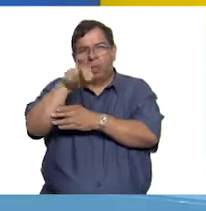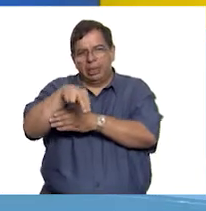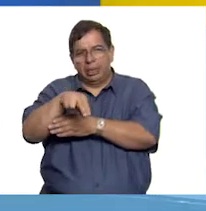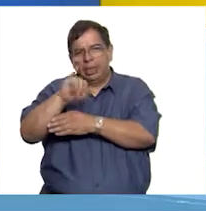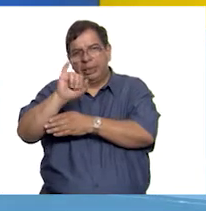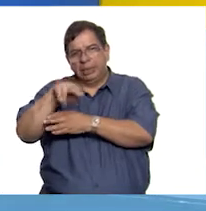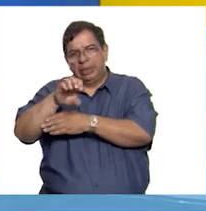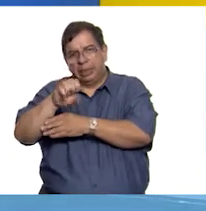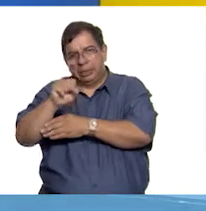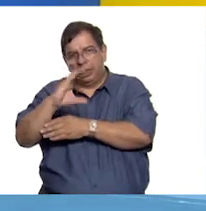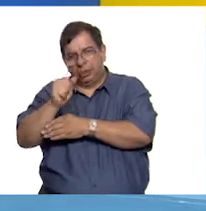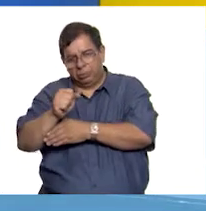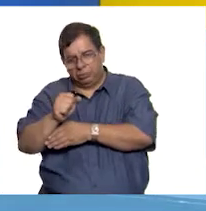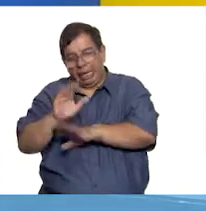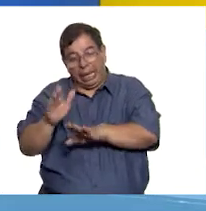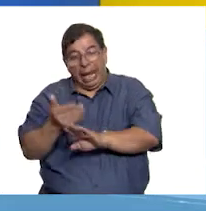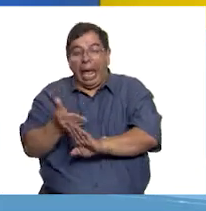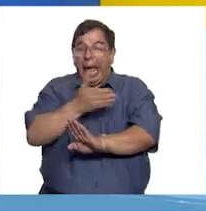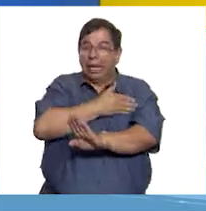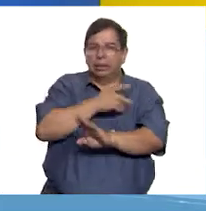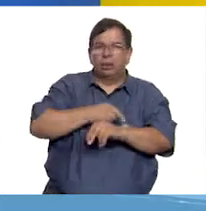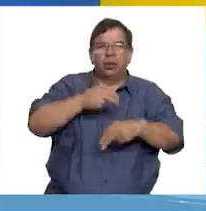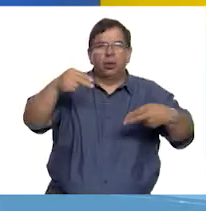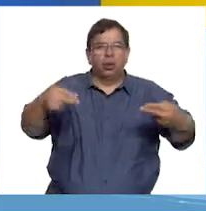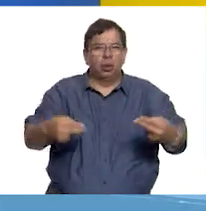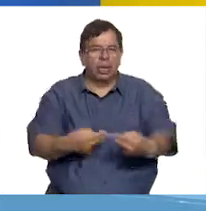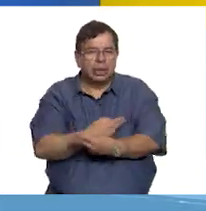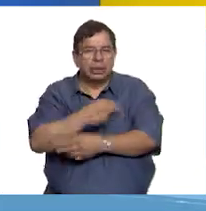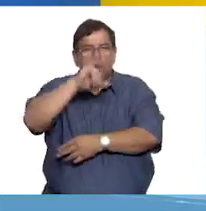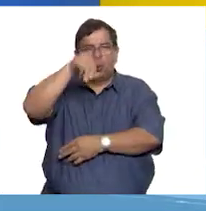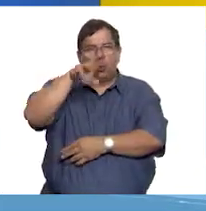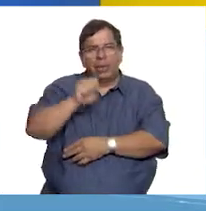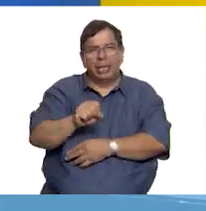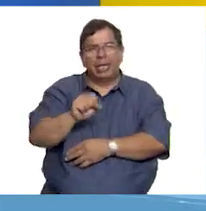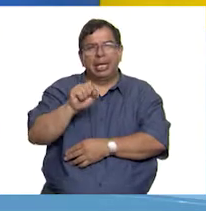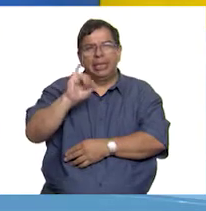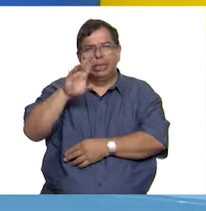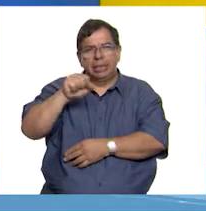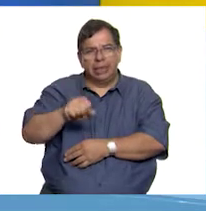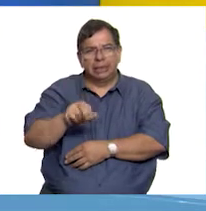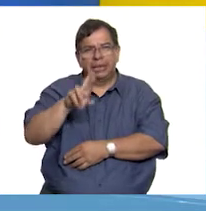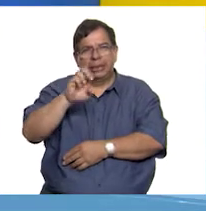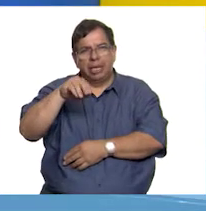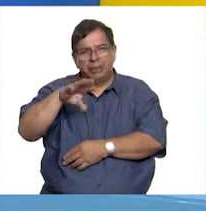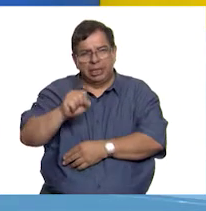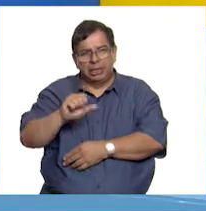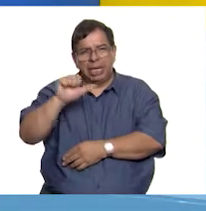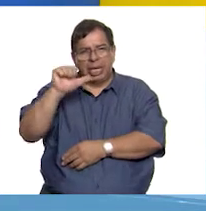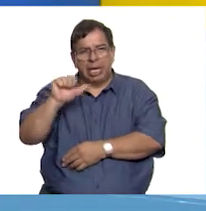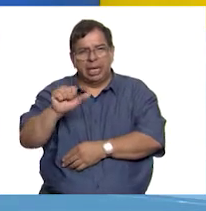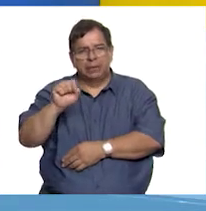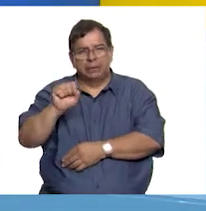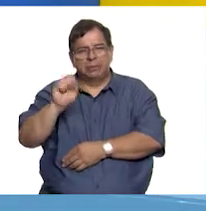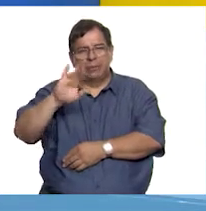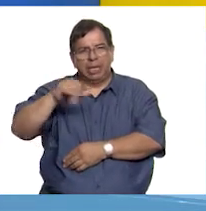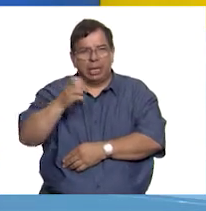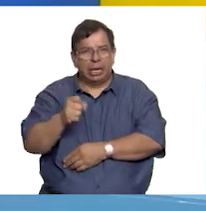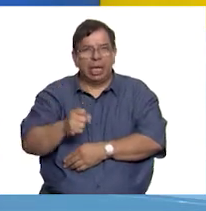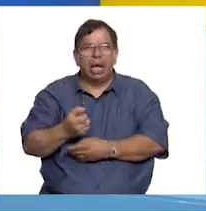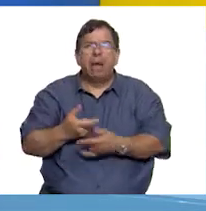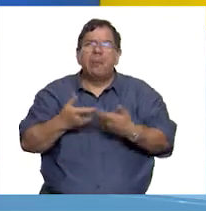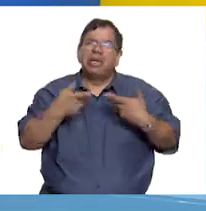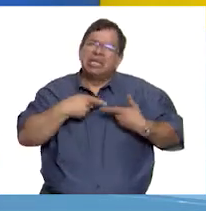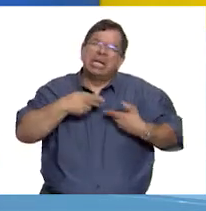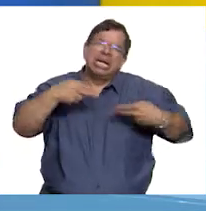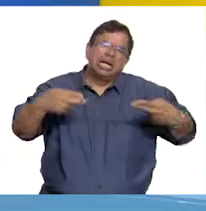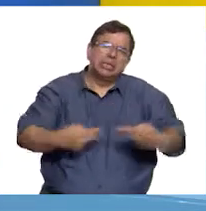mi nombre era Juana Inés Ramírez de Azbaje. Hay historiadores que dicen que nací en 1648